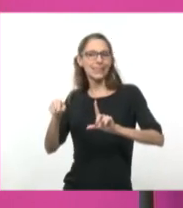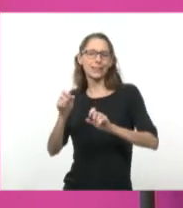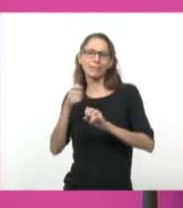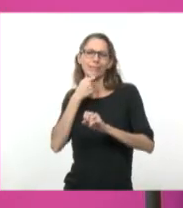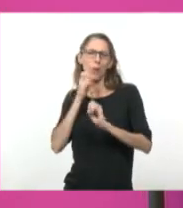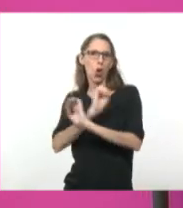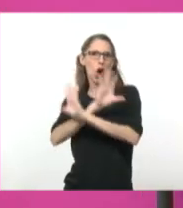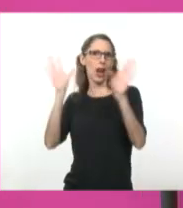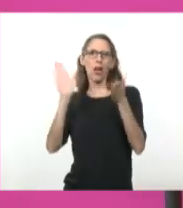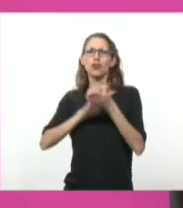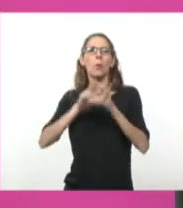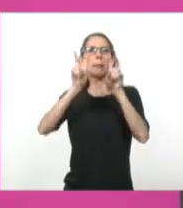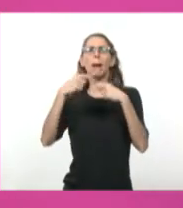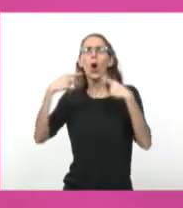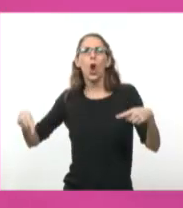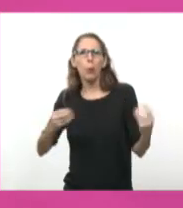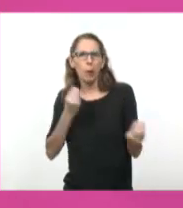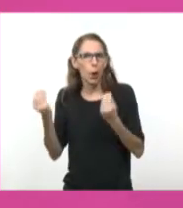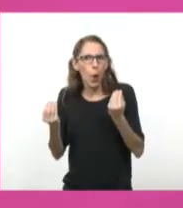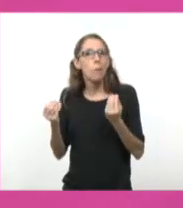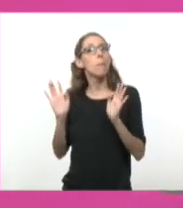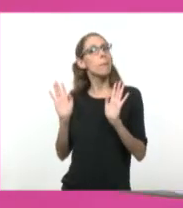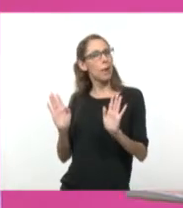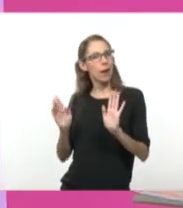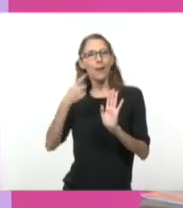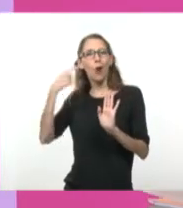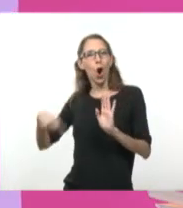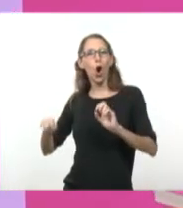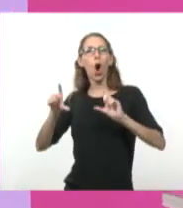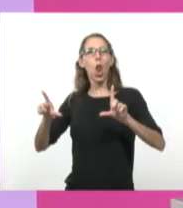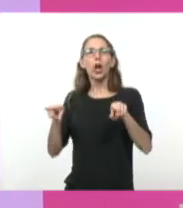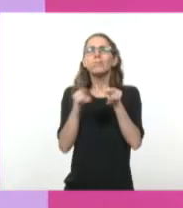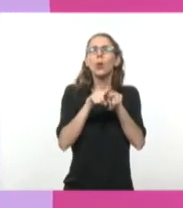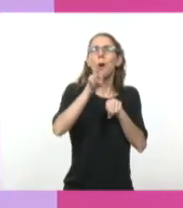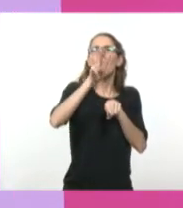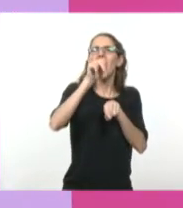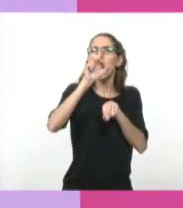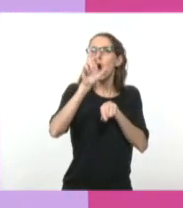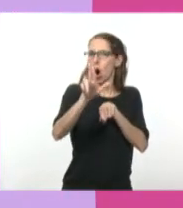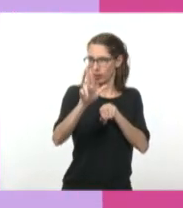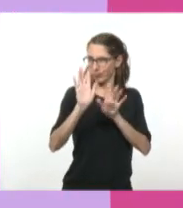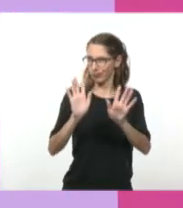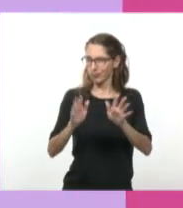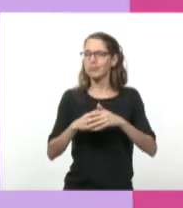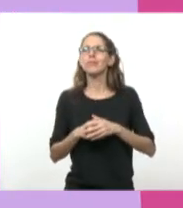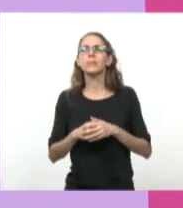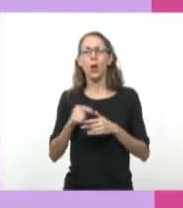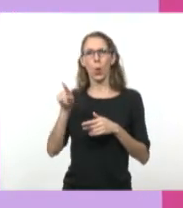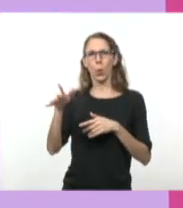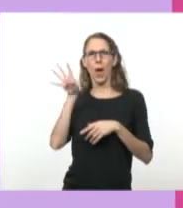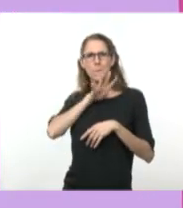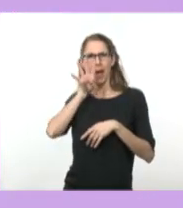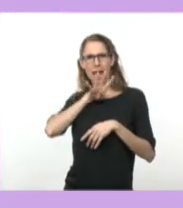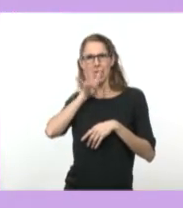pero en su cualidad como valor. Claro. Fíjate que tenemos... Mirá el amarillo. Este